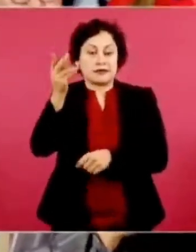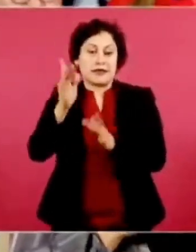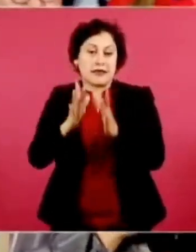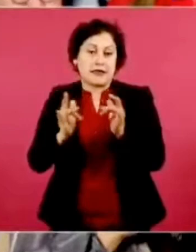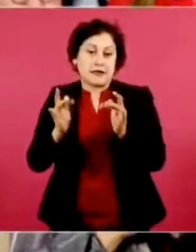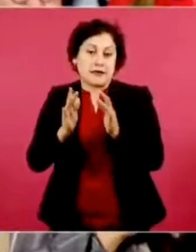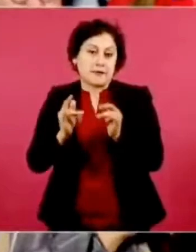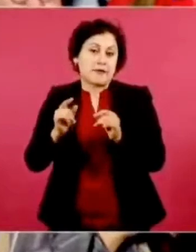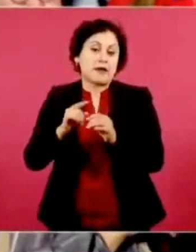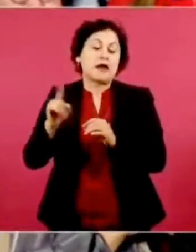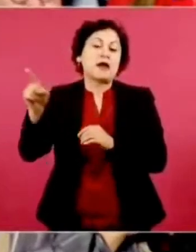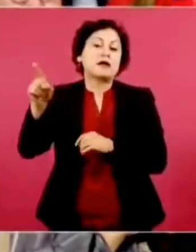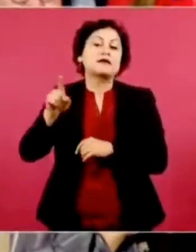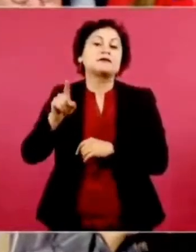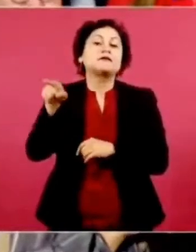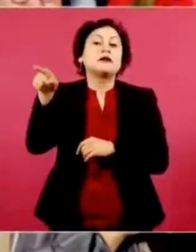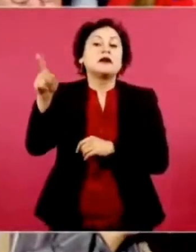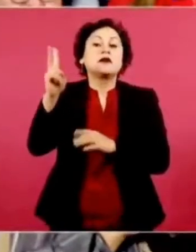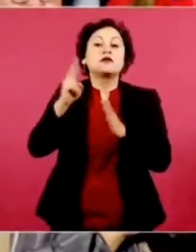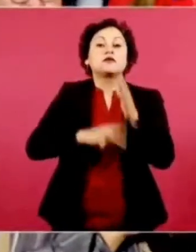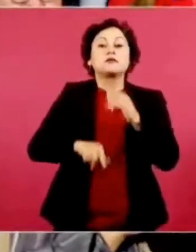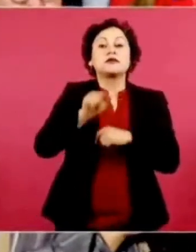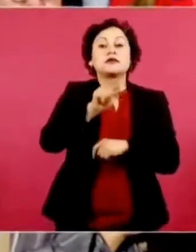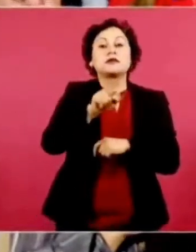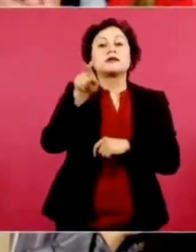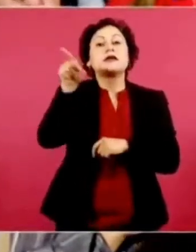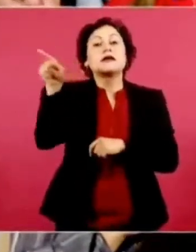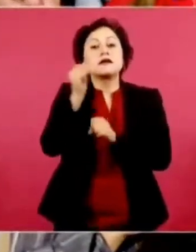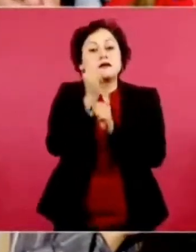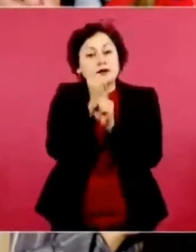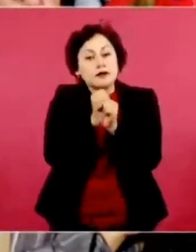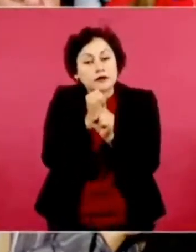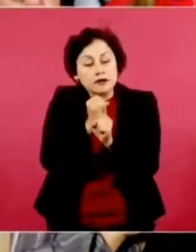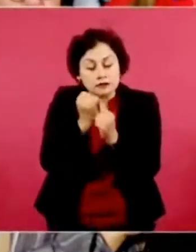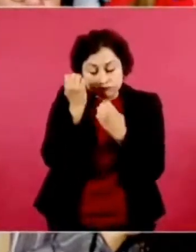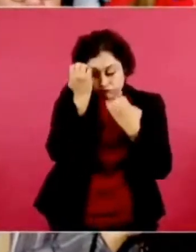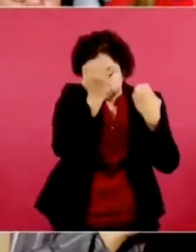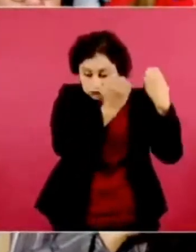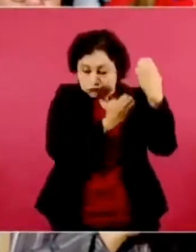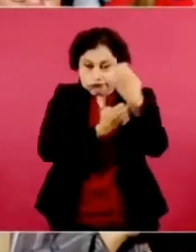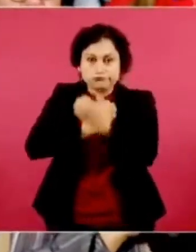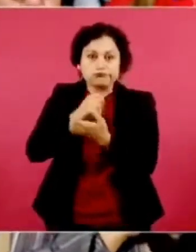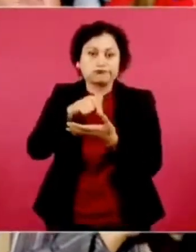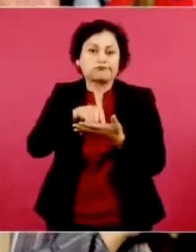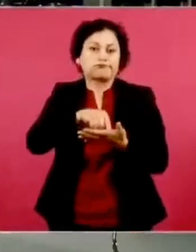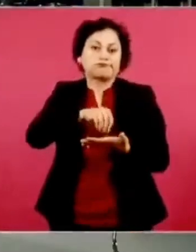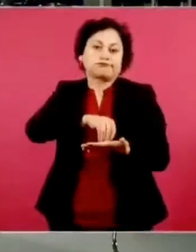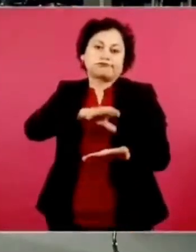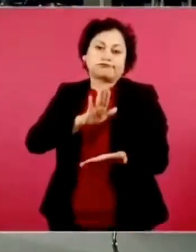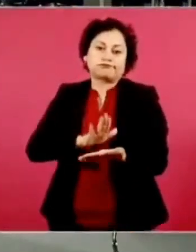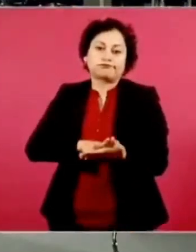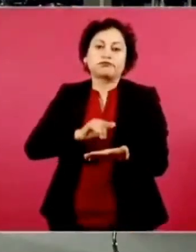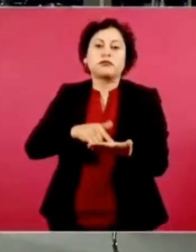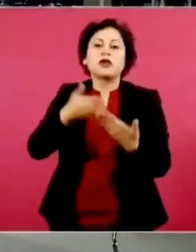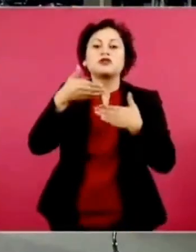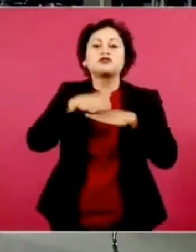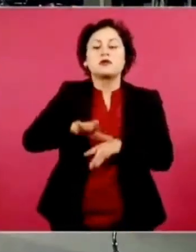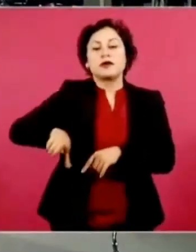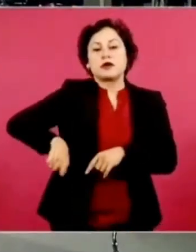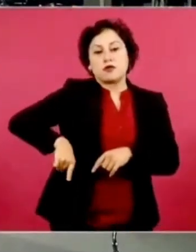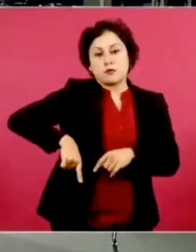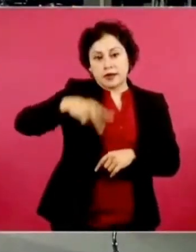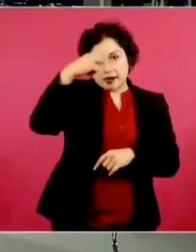2017 realizó un estudio en el que se detalla las deficiencias del gobierno de México en su